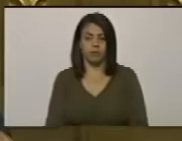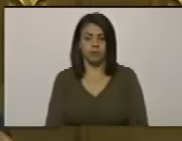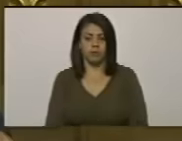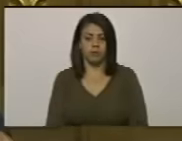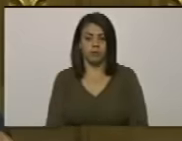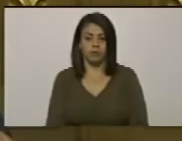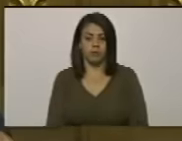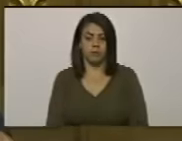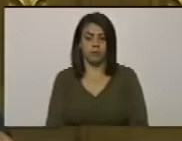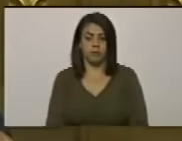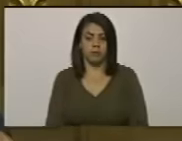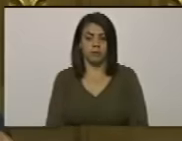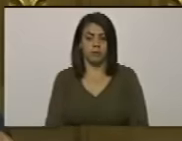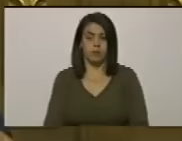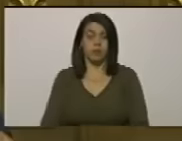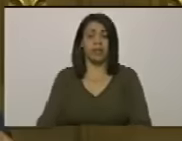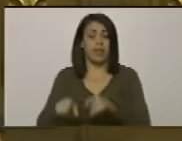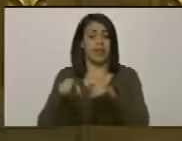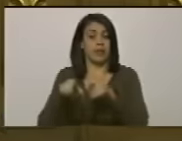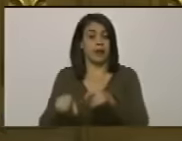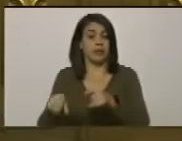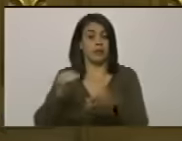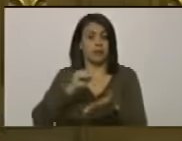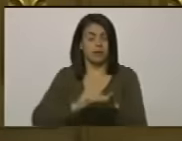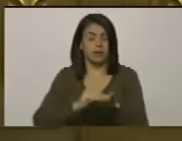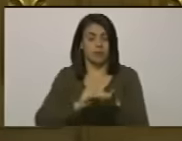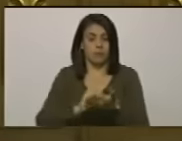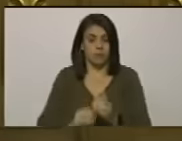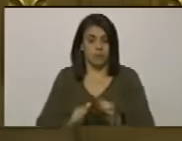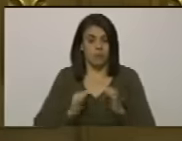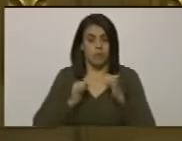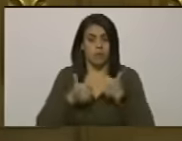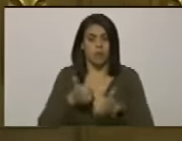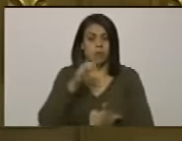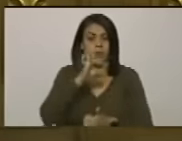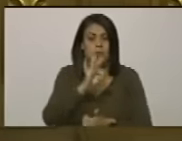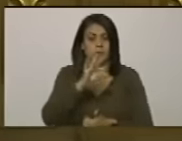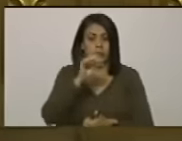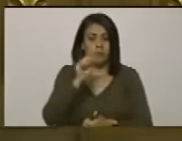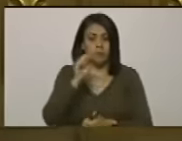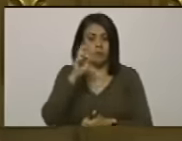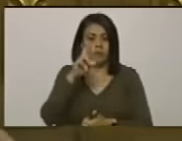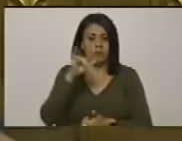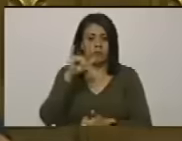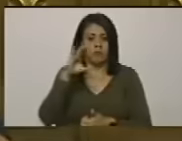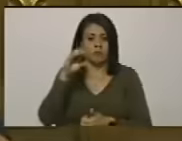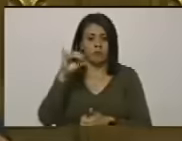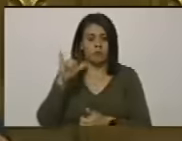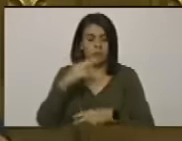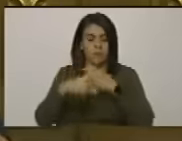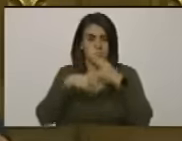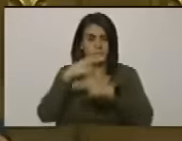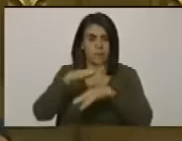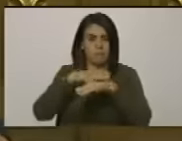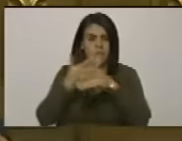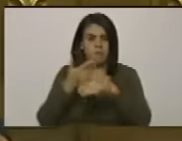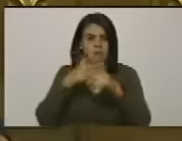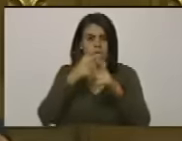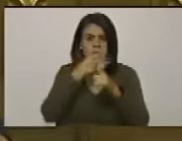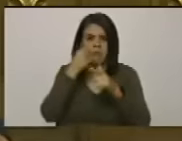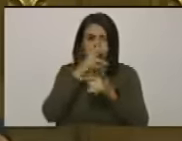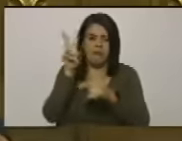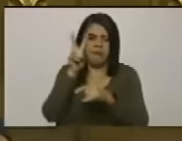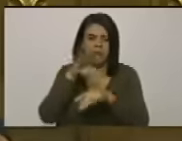precisamente contra ese entreguismo que insurgió Fabricio Ojeda y una generación importante de la juventud venezolana